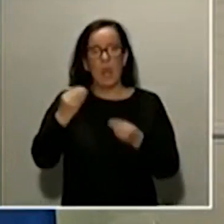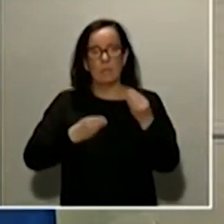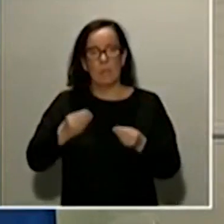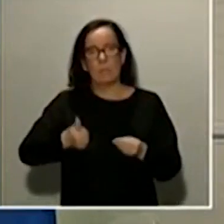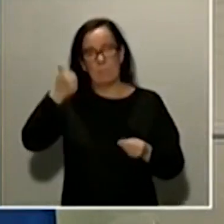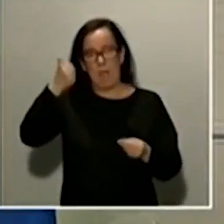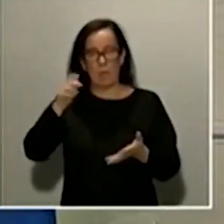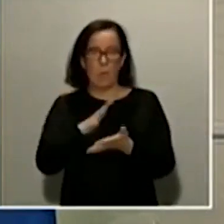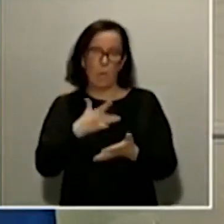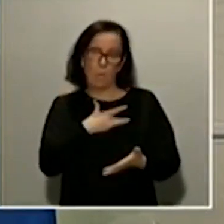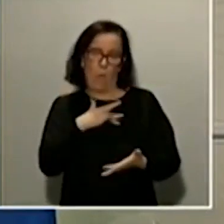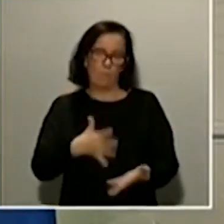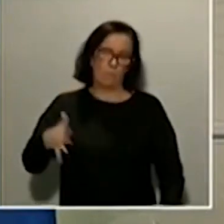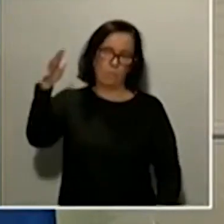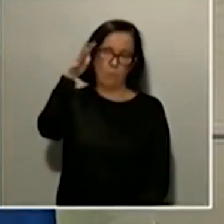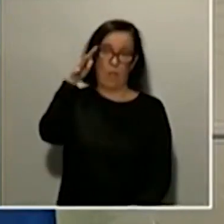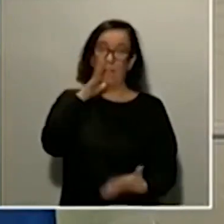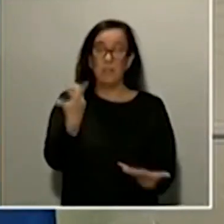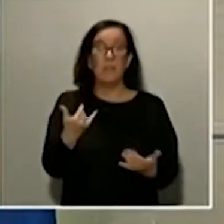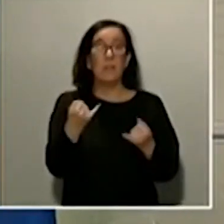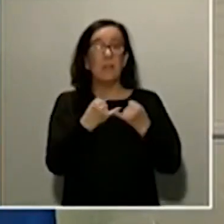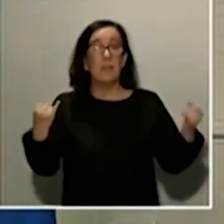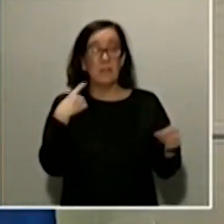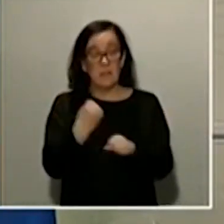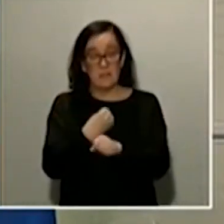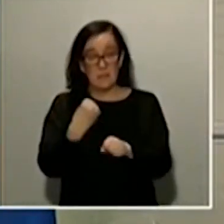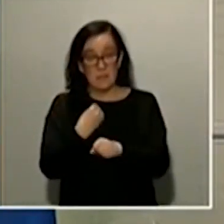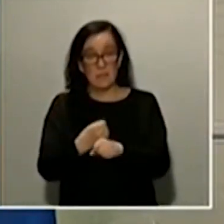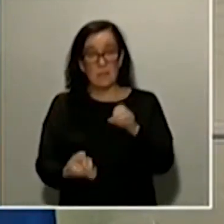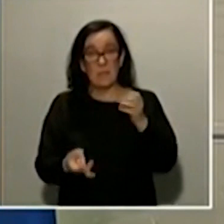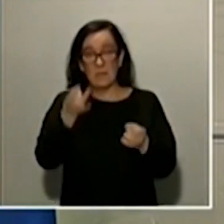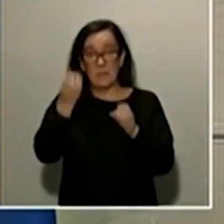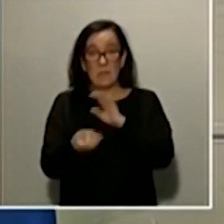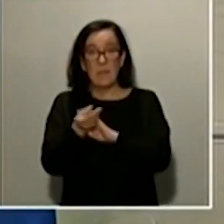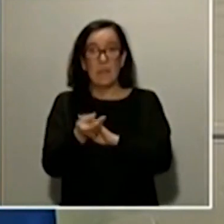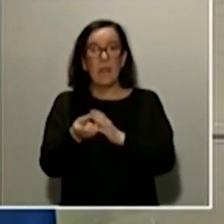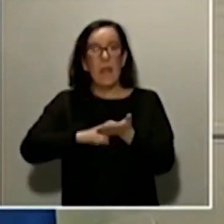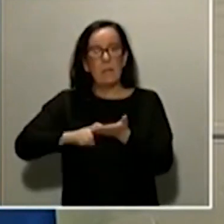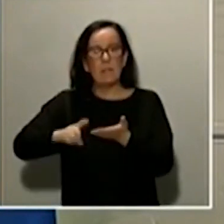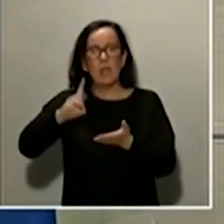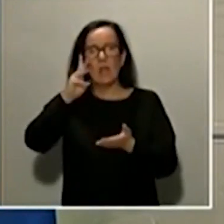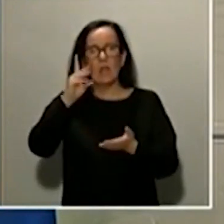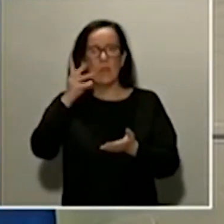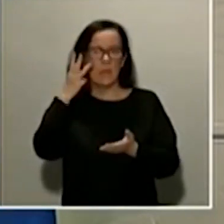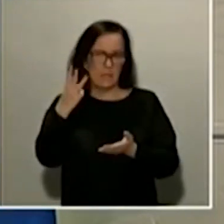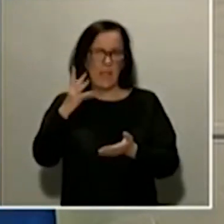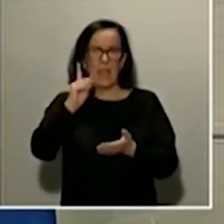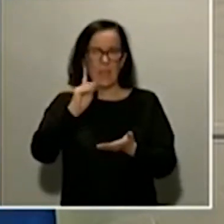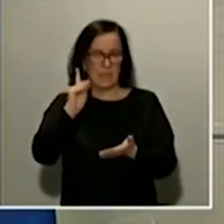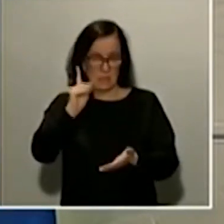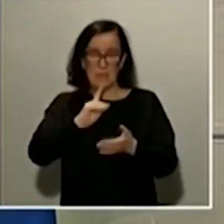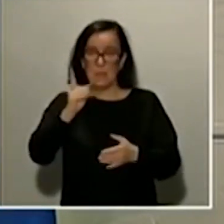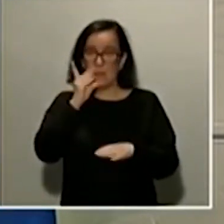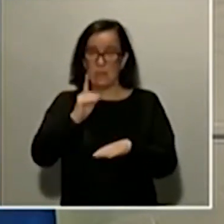Las líneas de trabajo en relación con las iniciativas de impresión 3D están muy avanzadas. Señalaba el caso de Zona Franca,